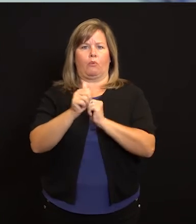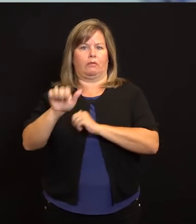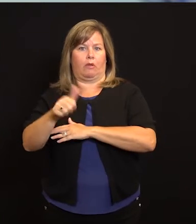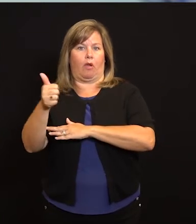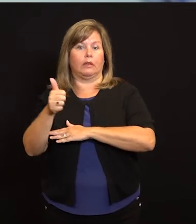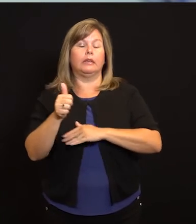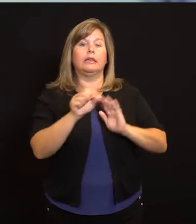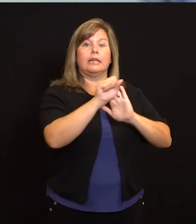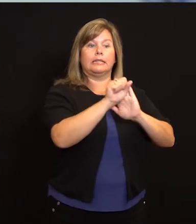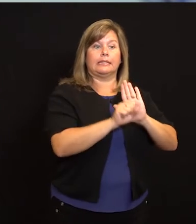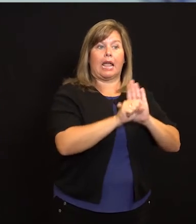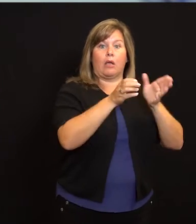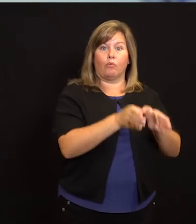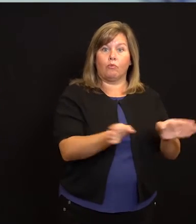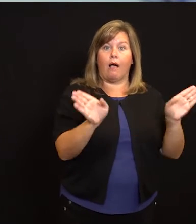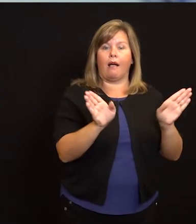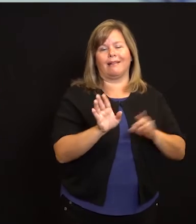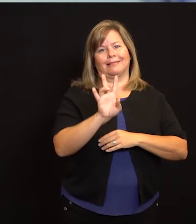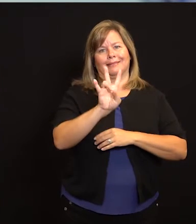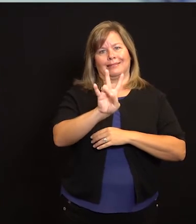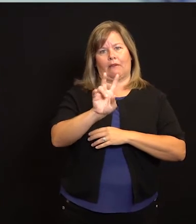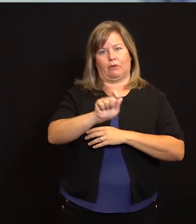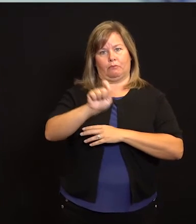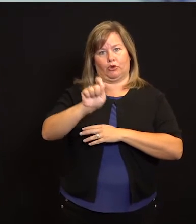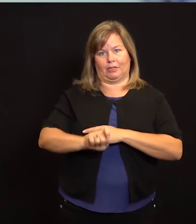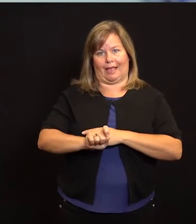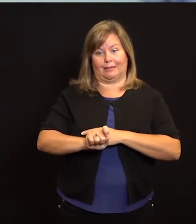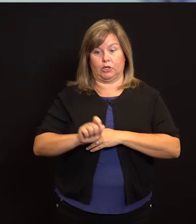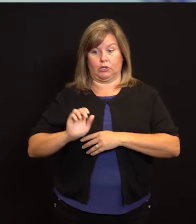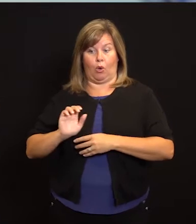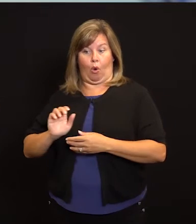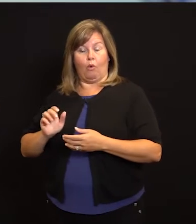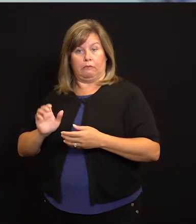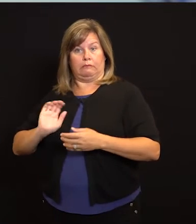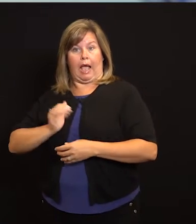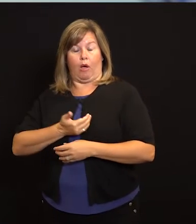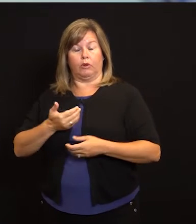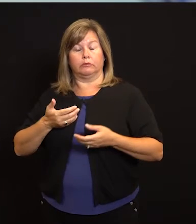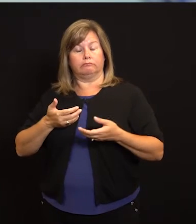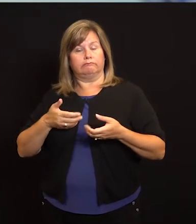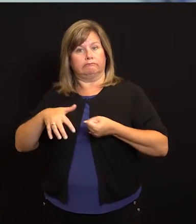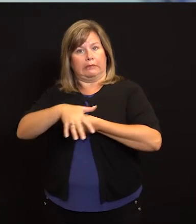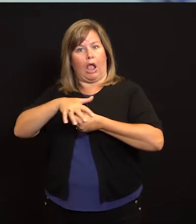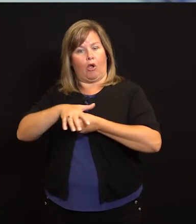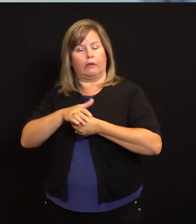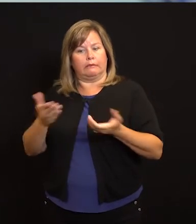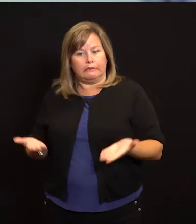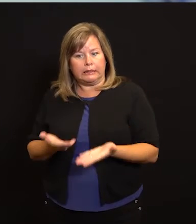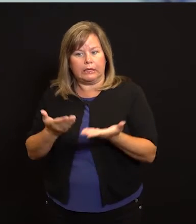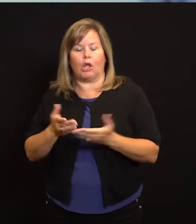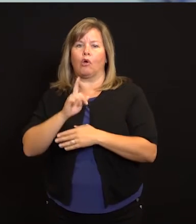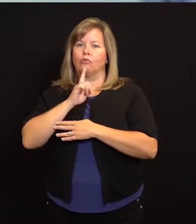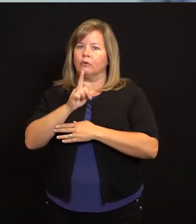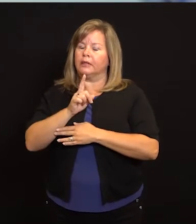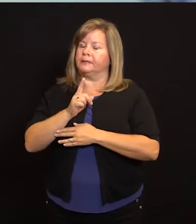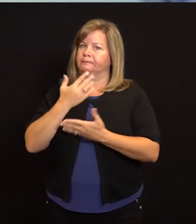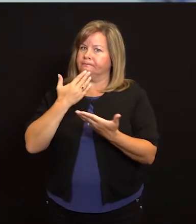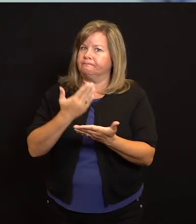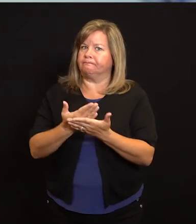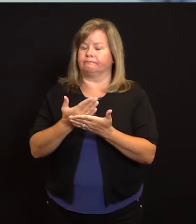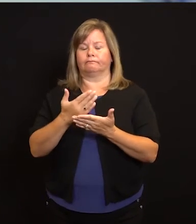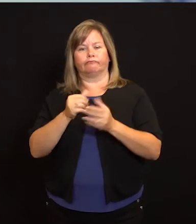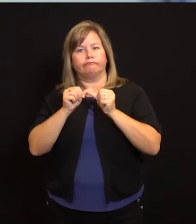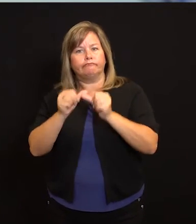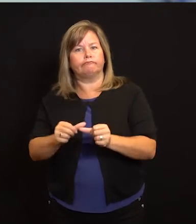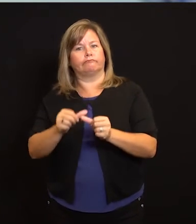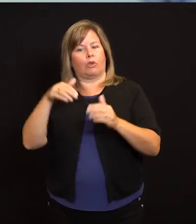tasa de mortalidad de casos en todo el estado es del 7%. Por lo tanto, seguimos haciéndolo muy bien aquí en términos de mantener el porcentaje de